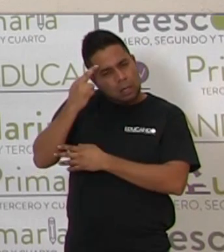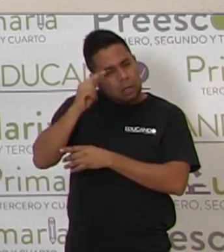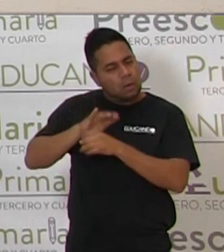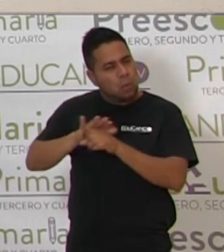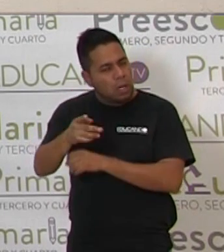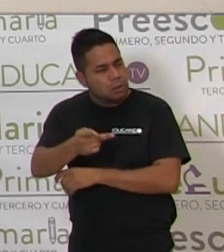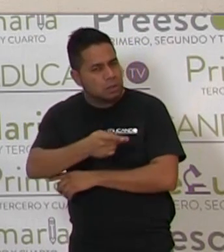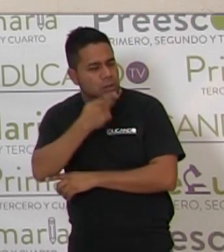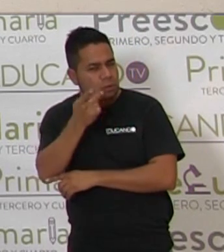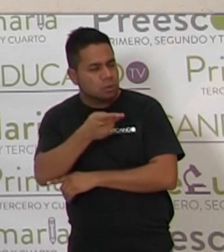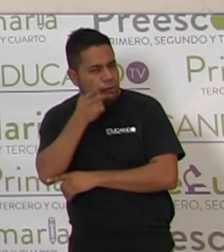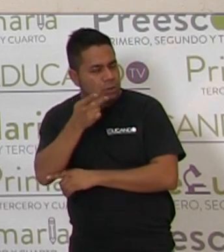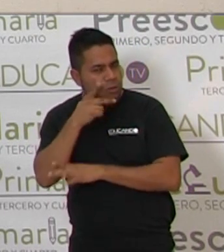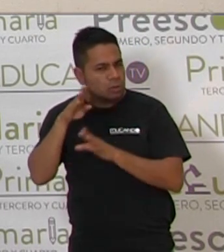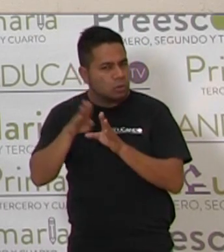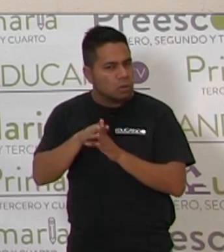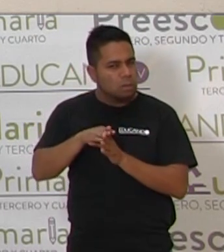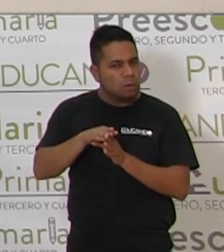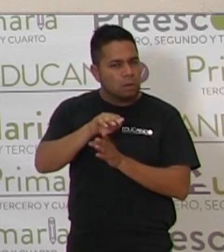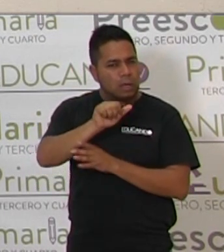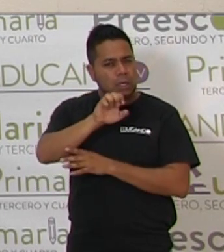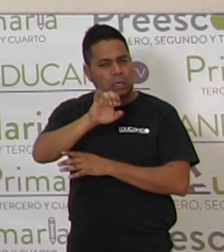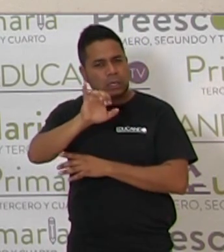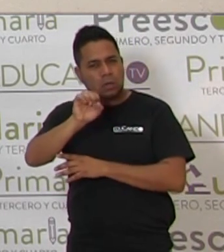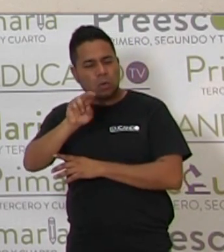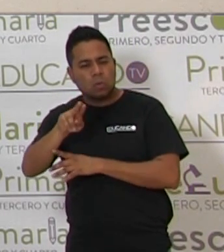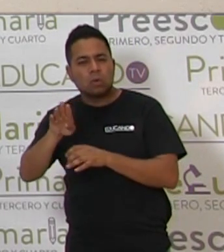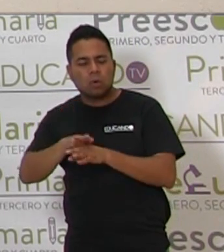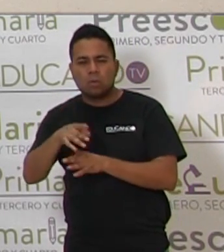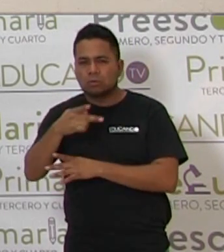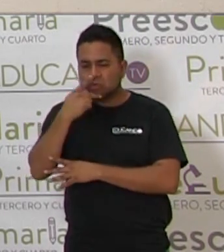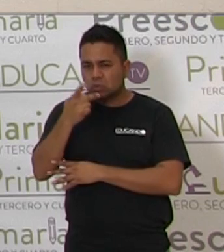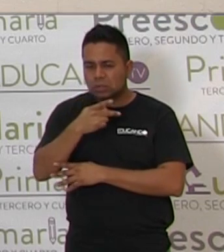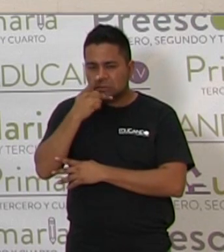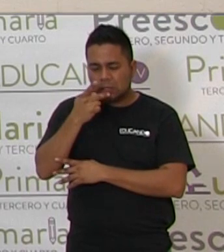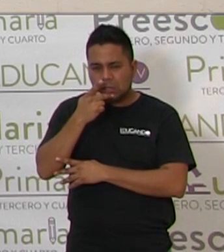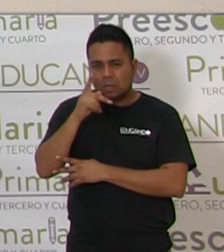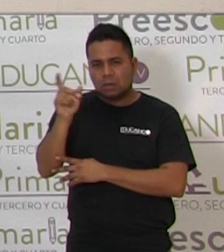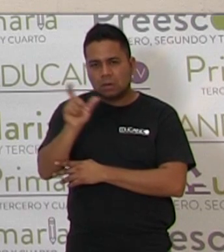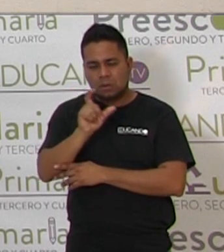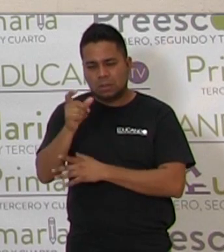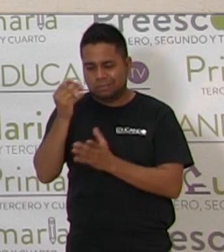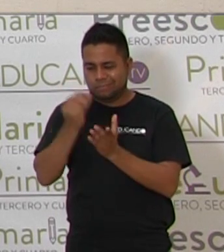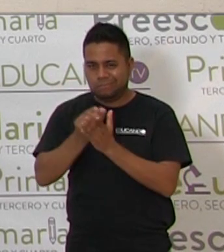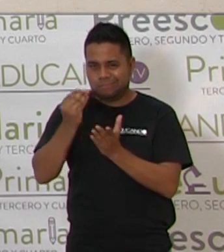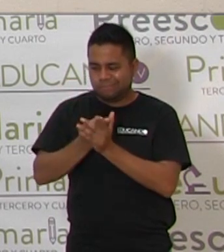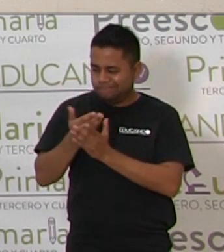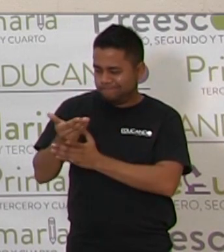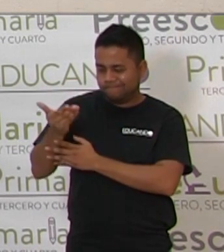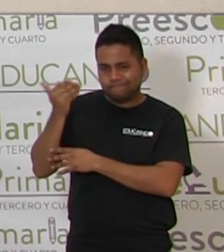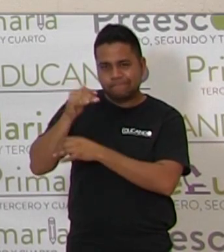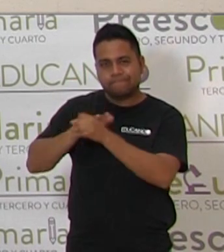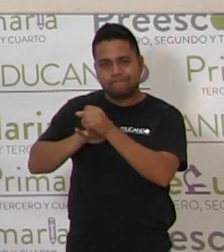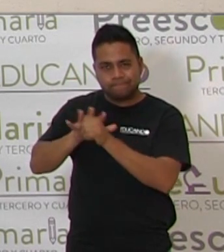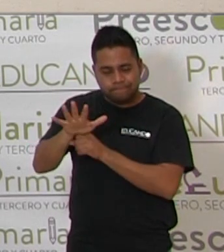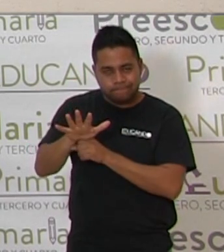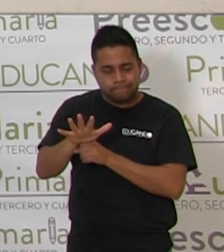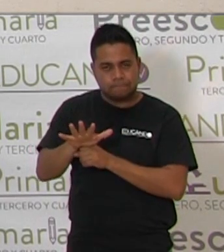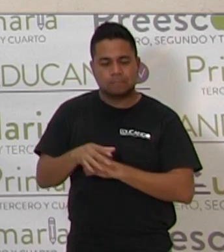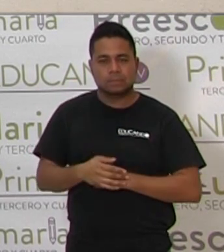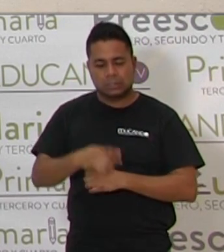el sonido de alguna de las vocales que vimos en la sesión anterior.